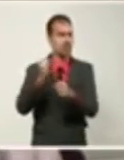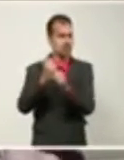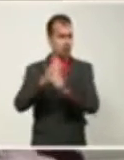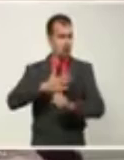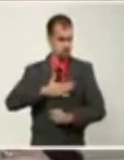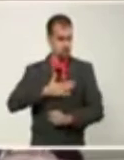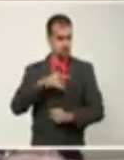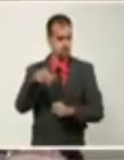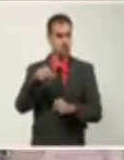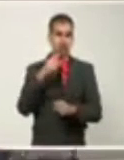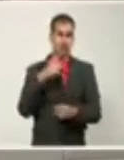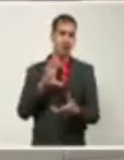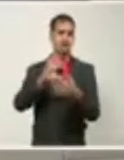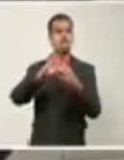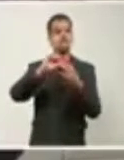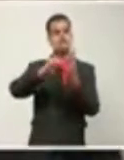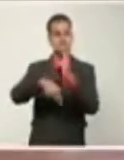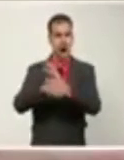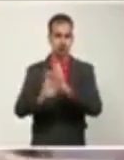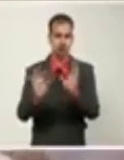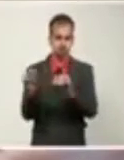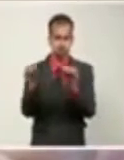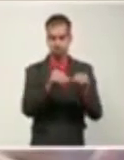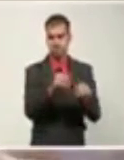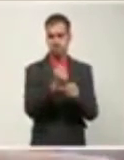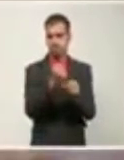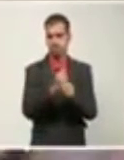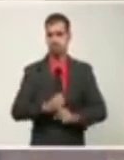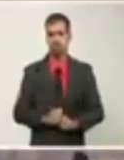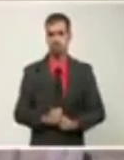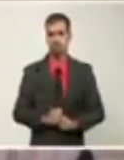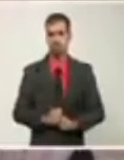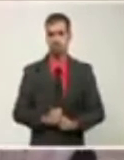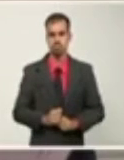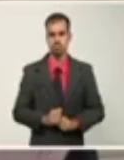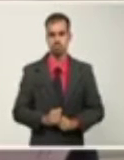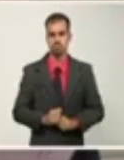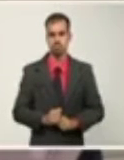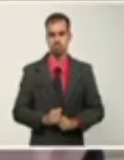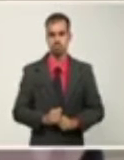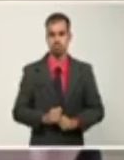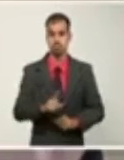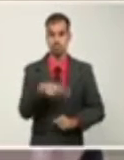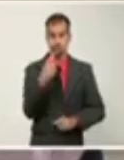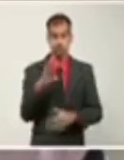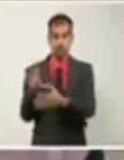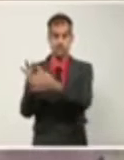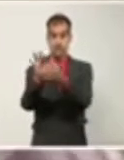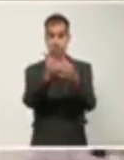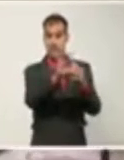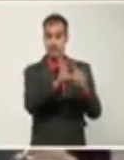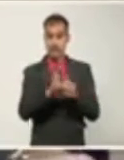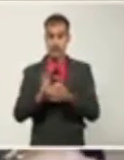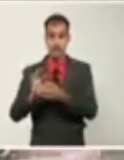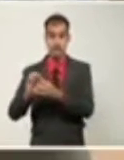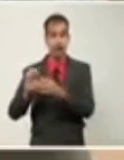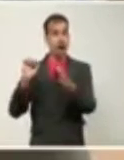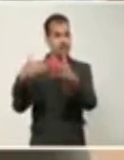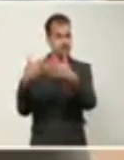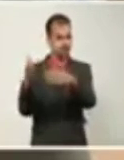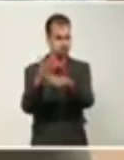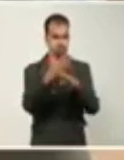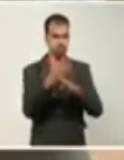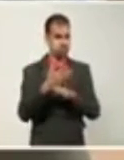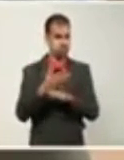de Comunicadores. O sea que para acercar el ciclo completo realmente tuvimos que hacer un encadenamiento productivo con varias instituciones.